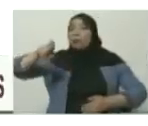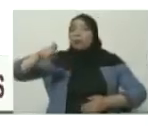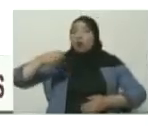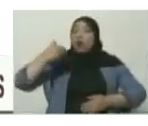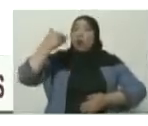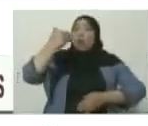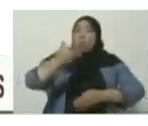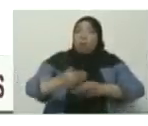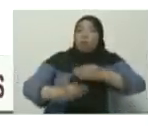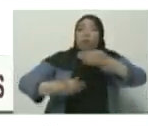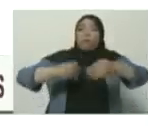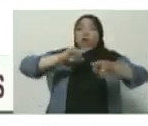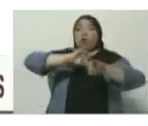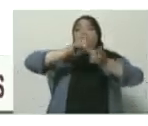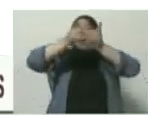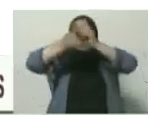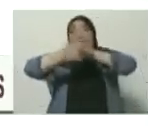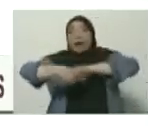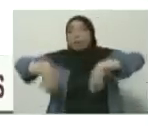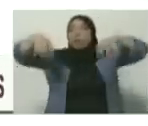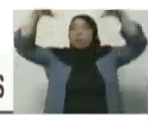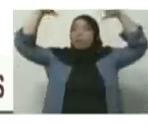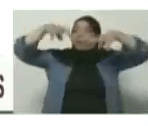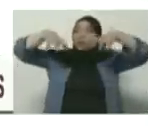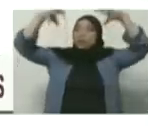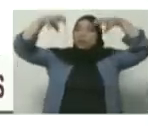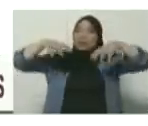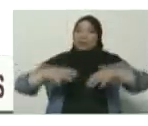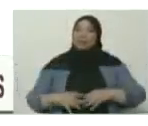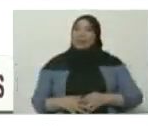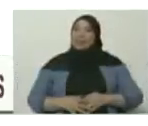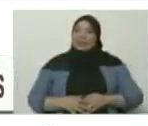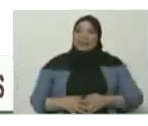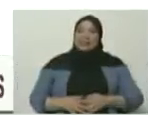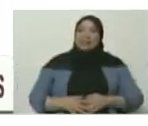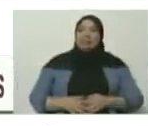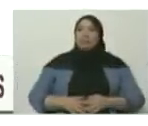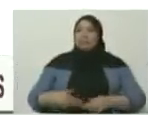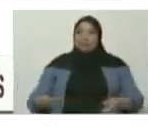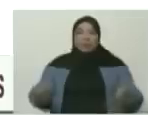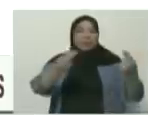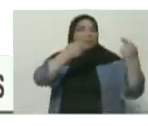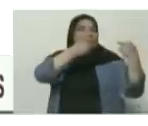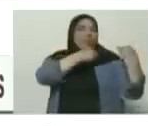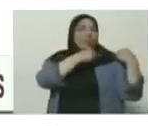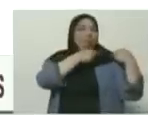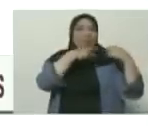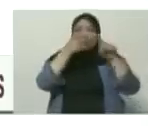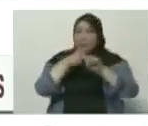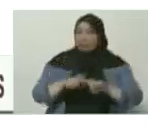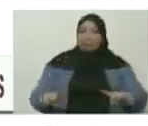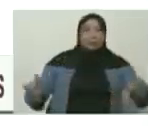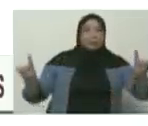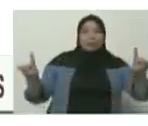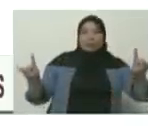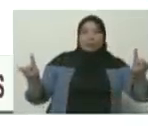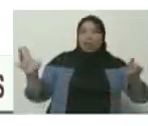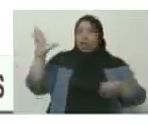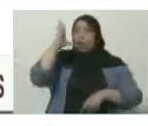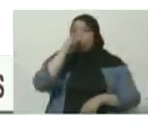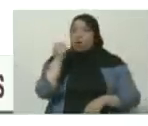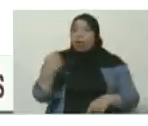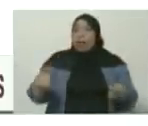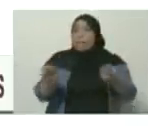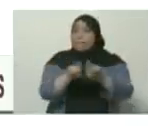frecuente debido al cambio climático. Recuerde lo que usted ha comentado, responsabilidades compartidas, pero diferenciadas. No tenemos la misma